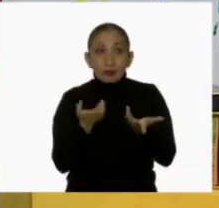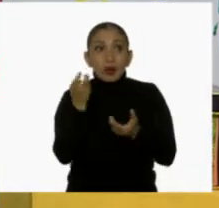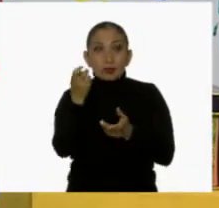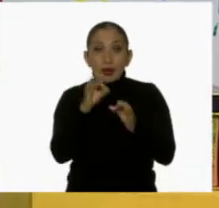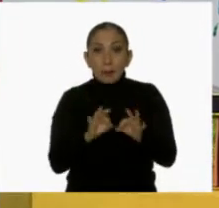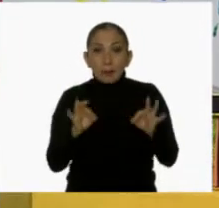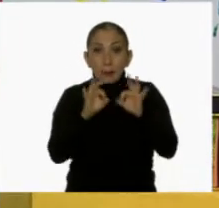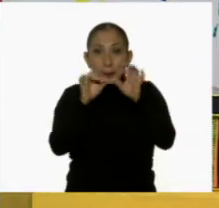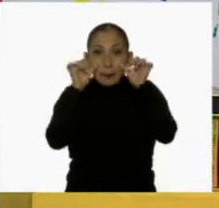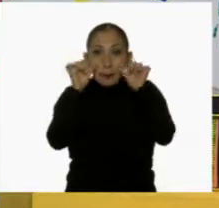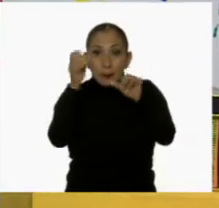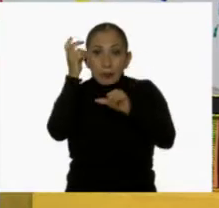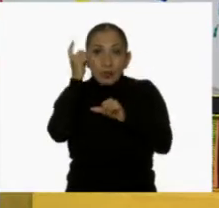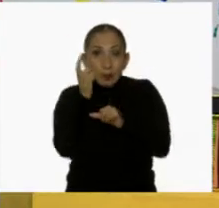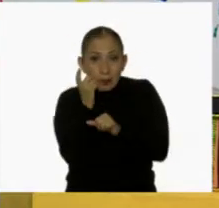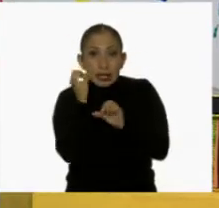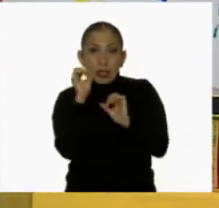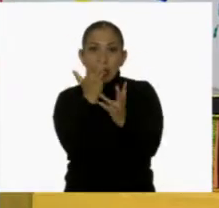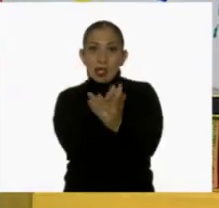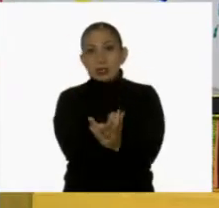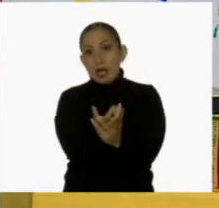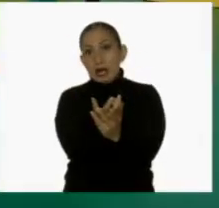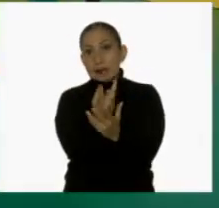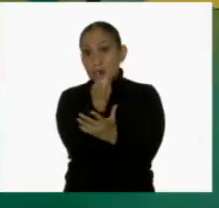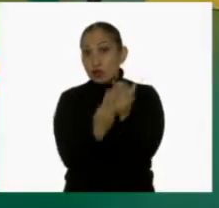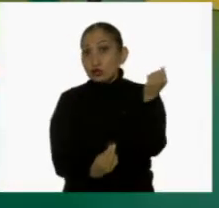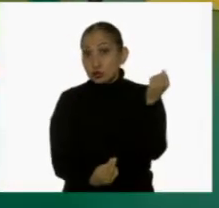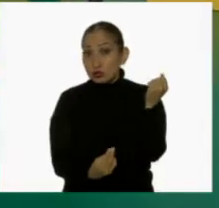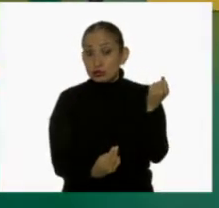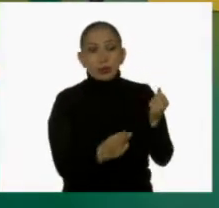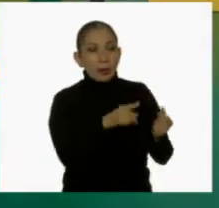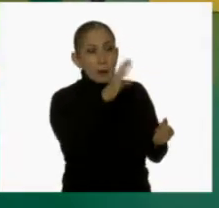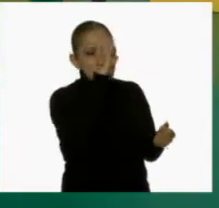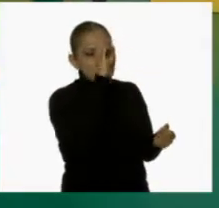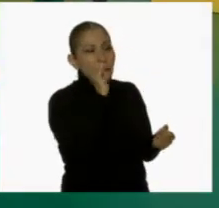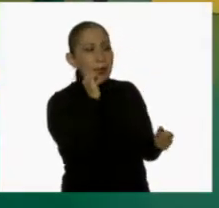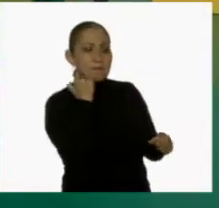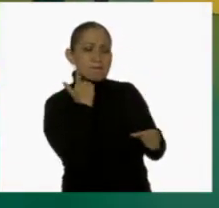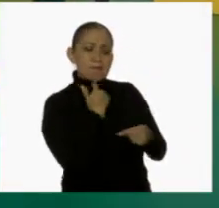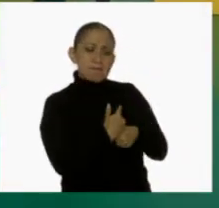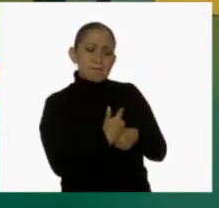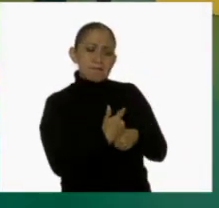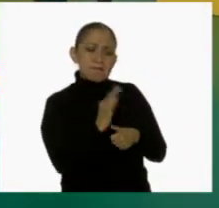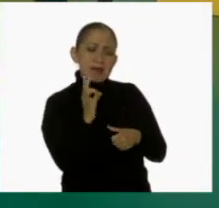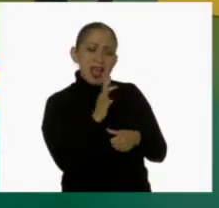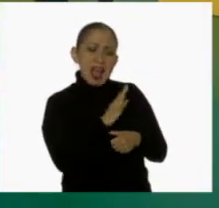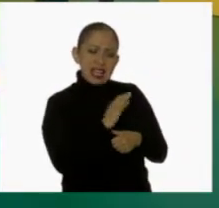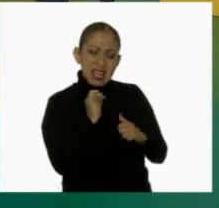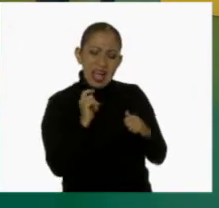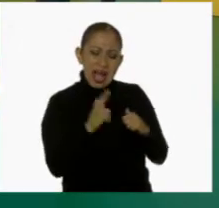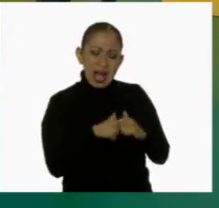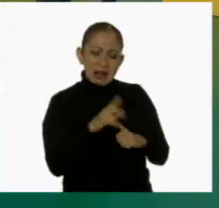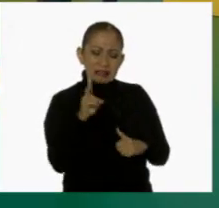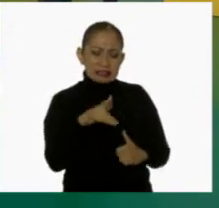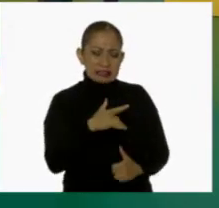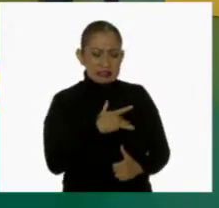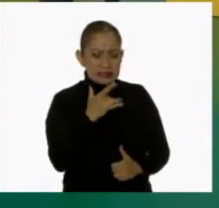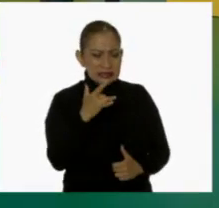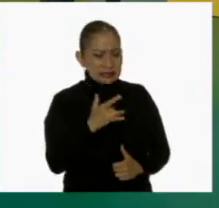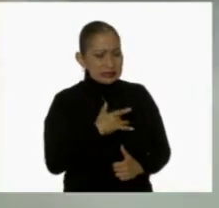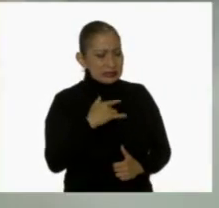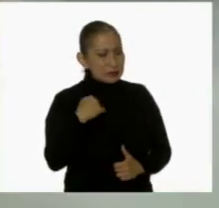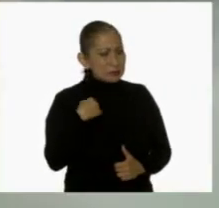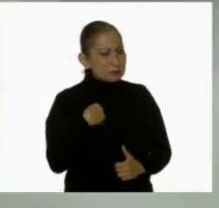atención al sueño y al descanso. Pienso también que debemos identificar si hay situaciones que